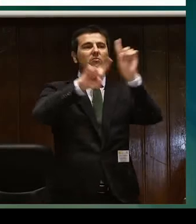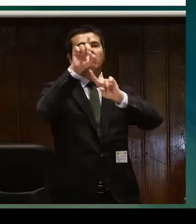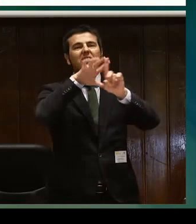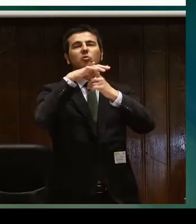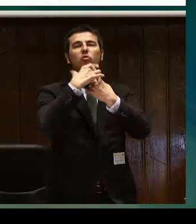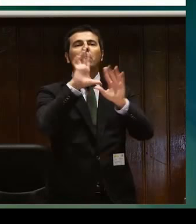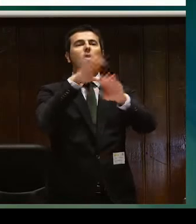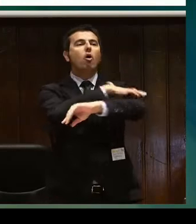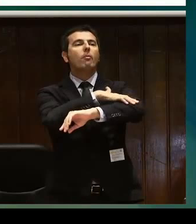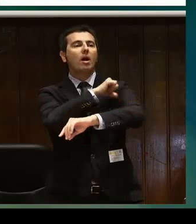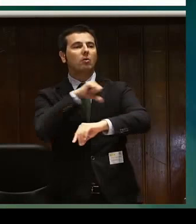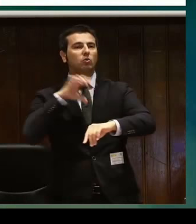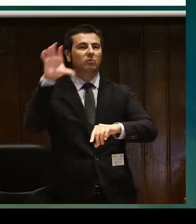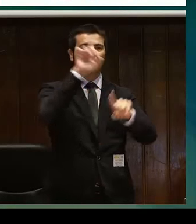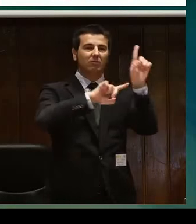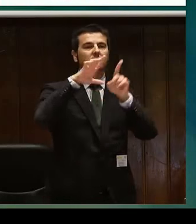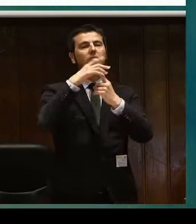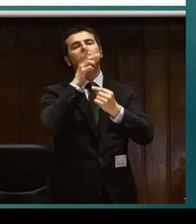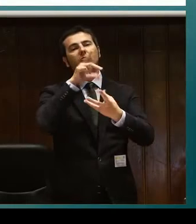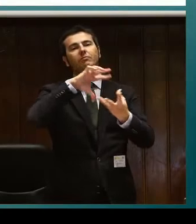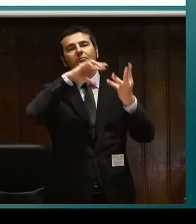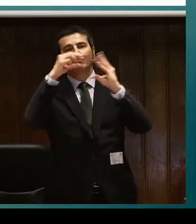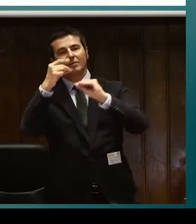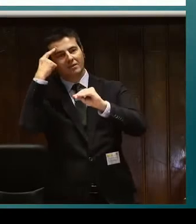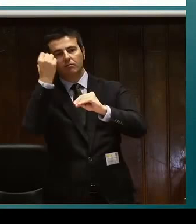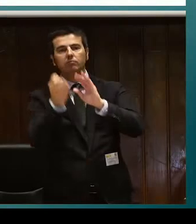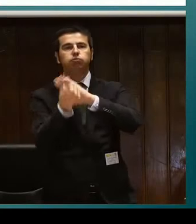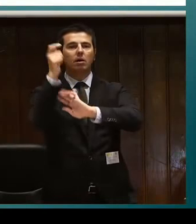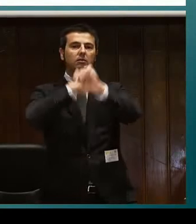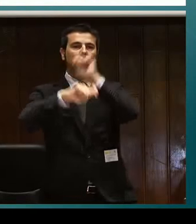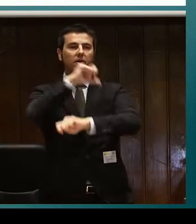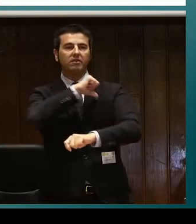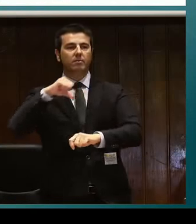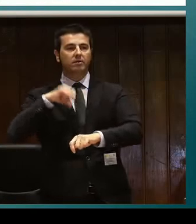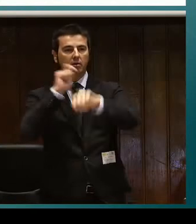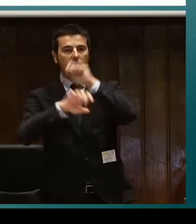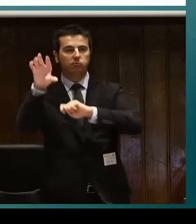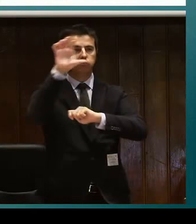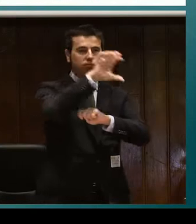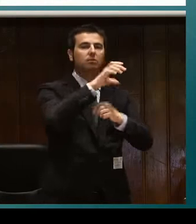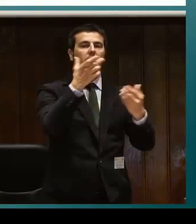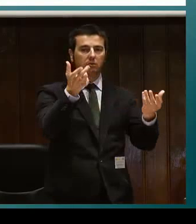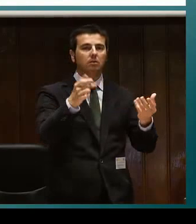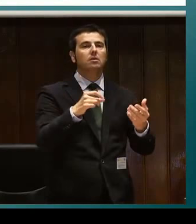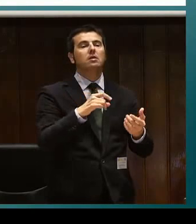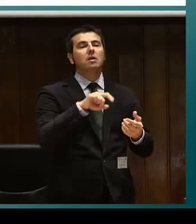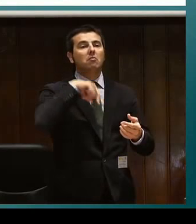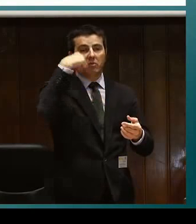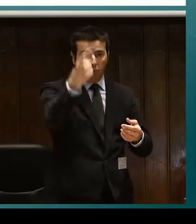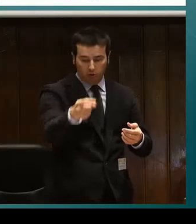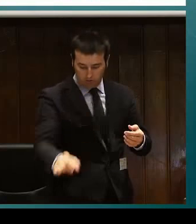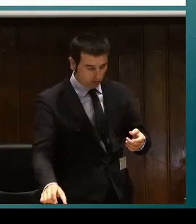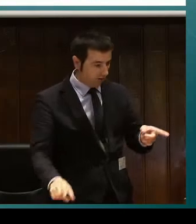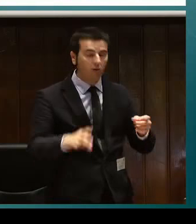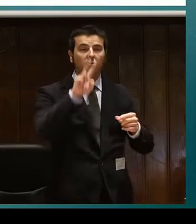Estas delegaciones territoriales de Asocide empezaron a tener problemas con los gobiernos autonómicos y empezaron a